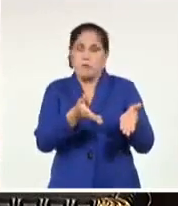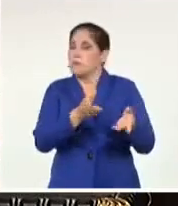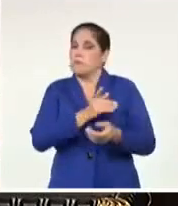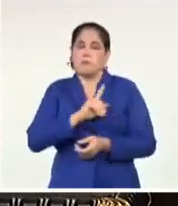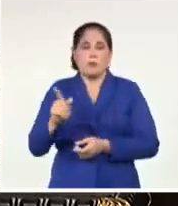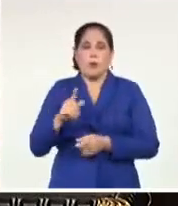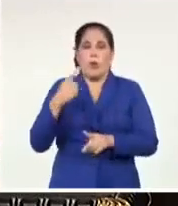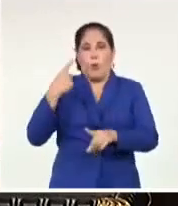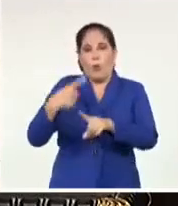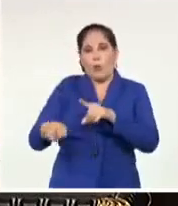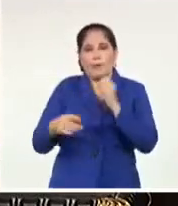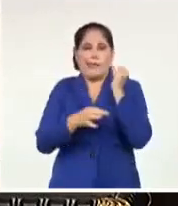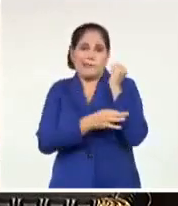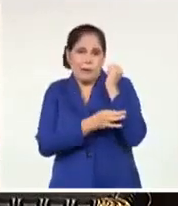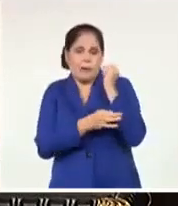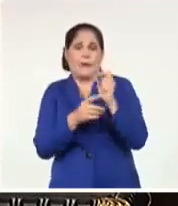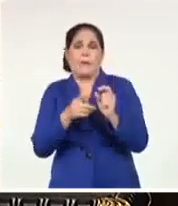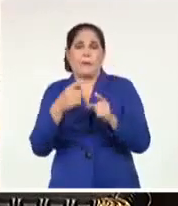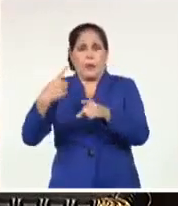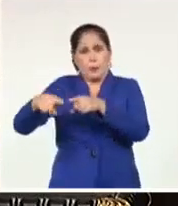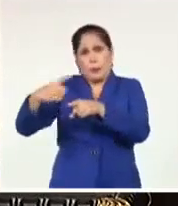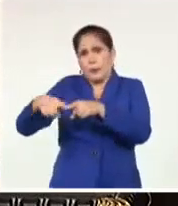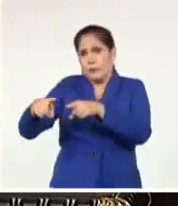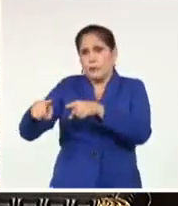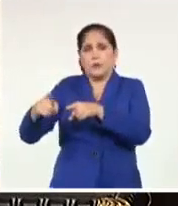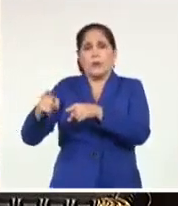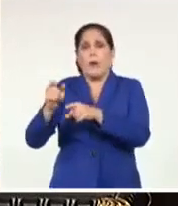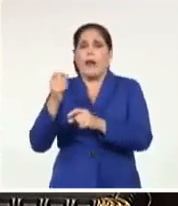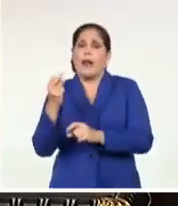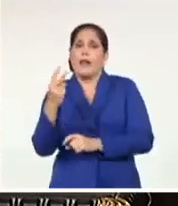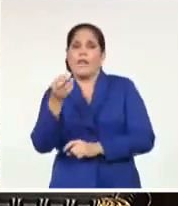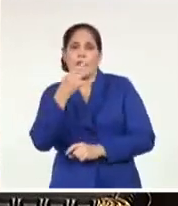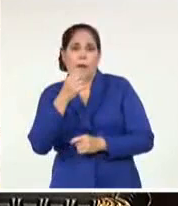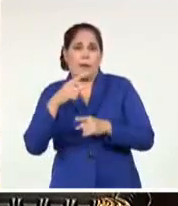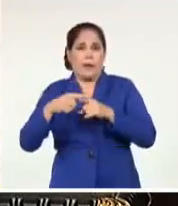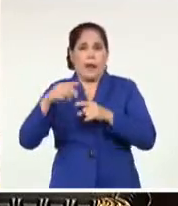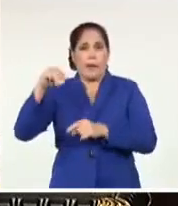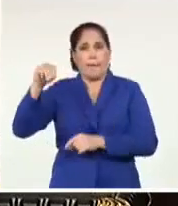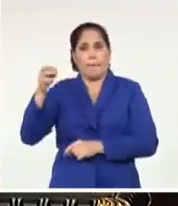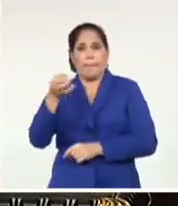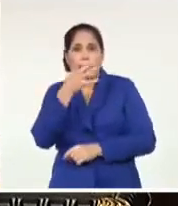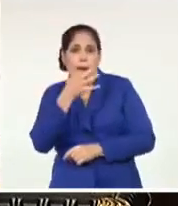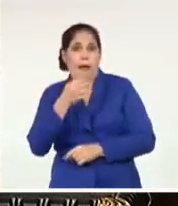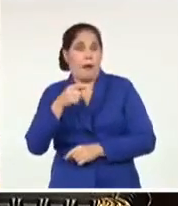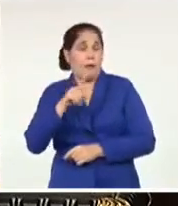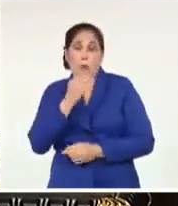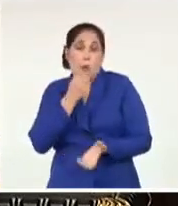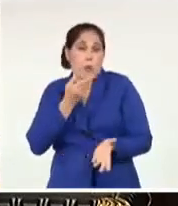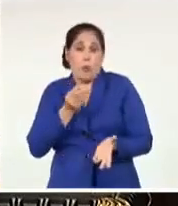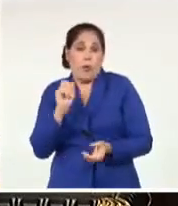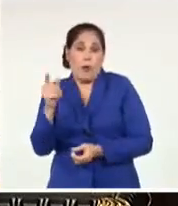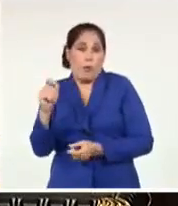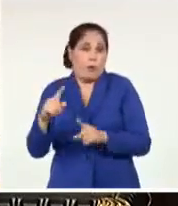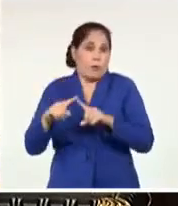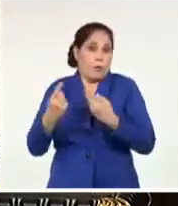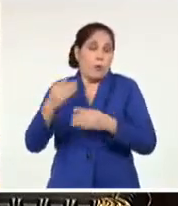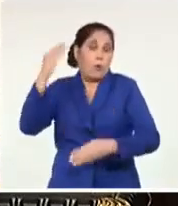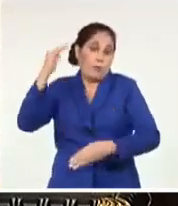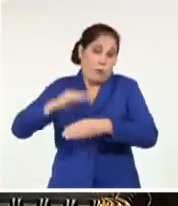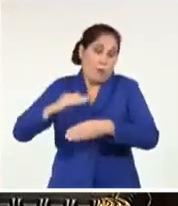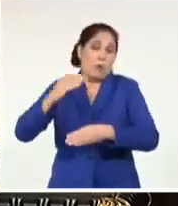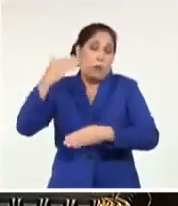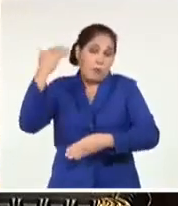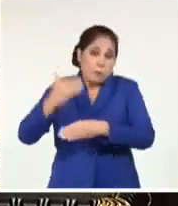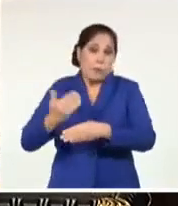núcleos proteicos, pudiéramos obtener núcleos de vitaminas y minerales que hoy no podemos obtener y estamos